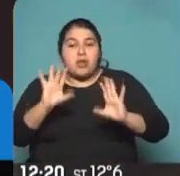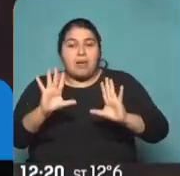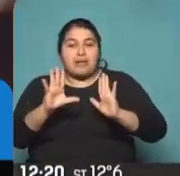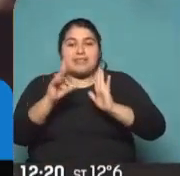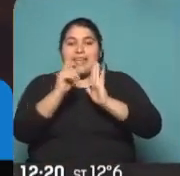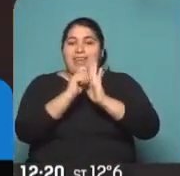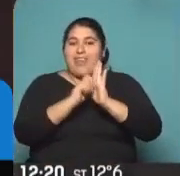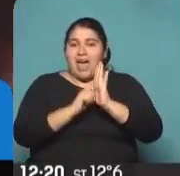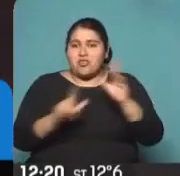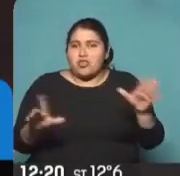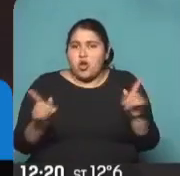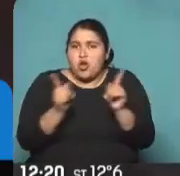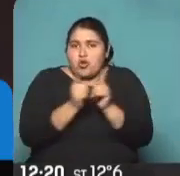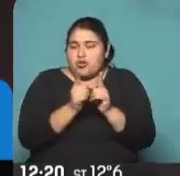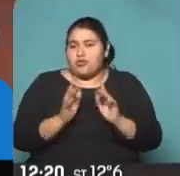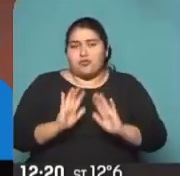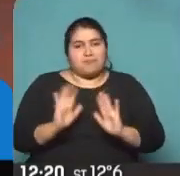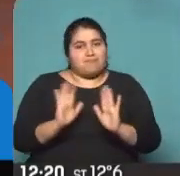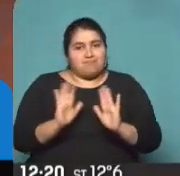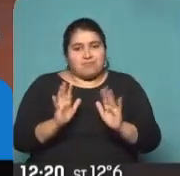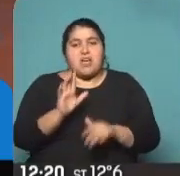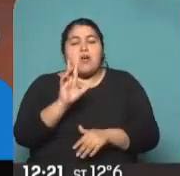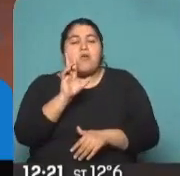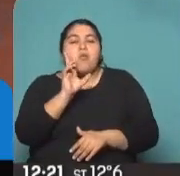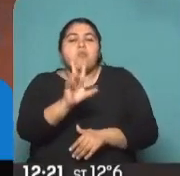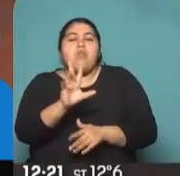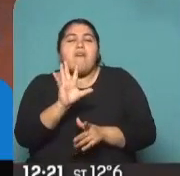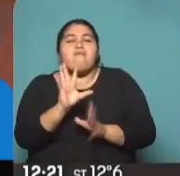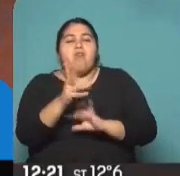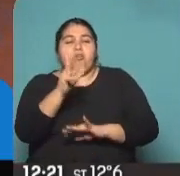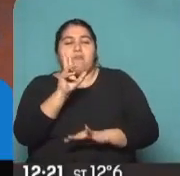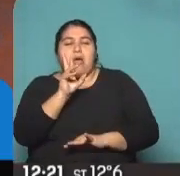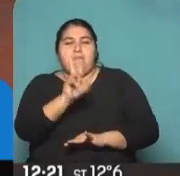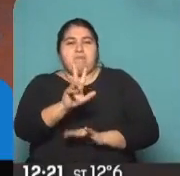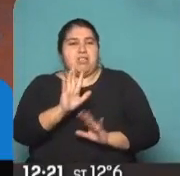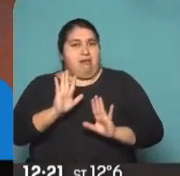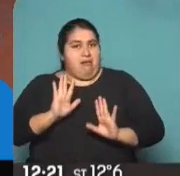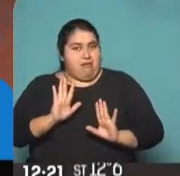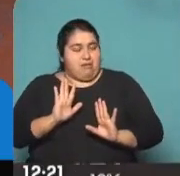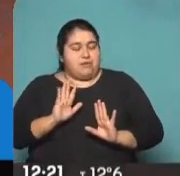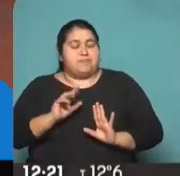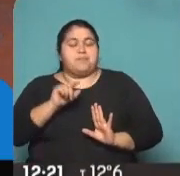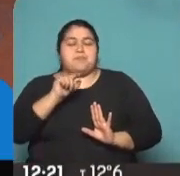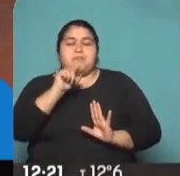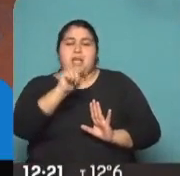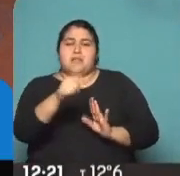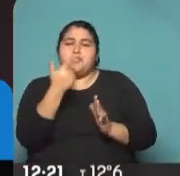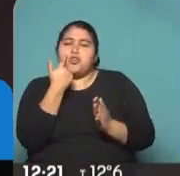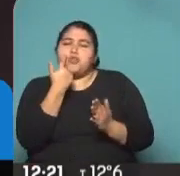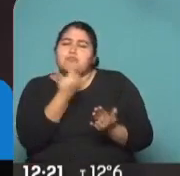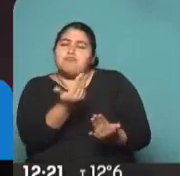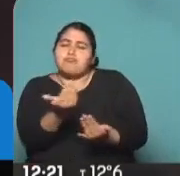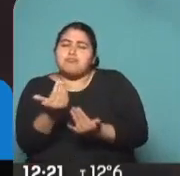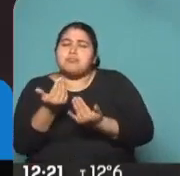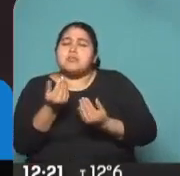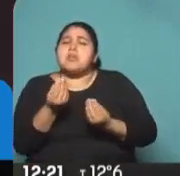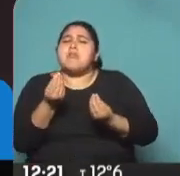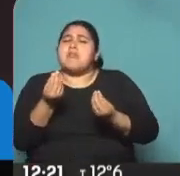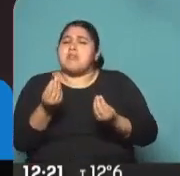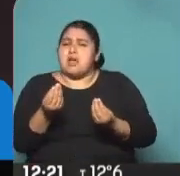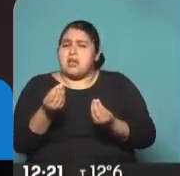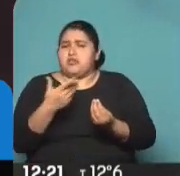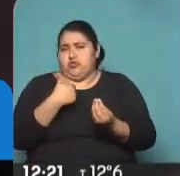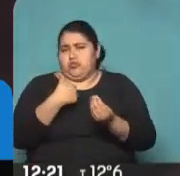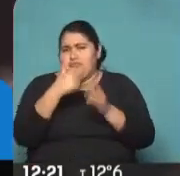obviamente, es una mirada y que claramente lleva a esto, ¿no? A decir, bueno, de hecho todas las